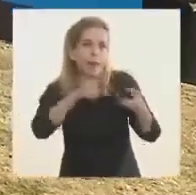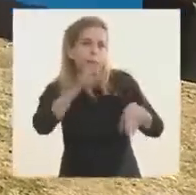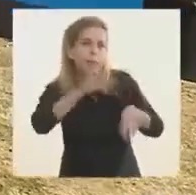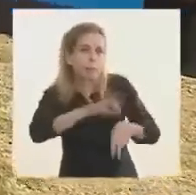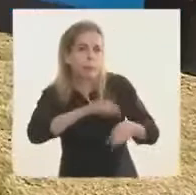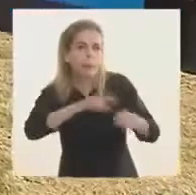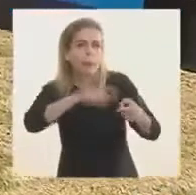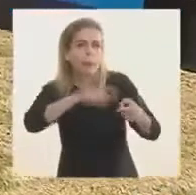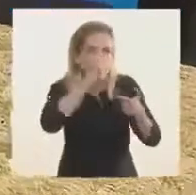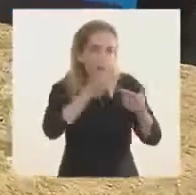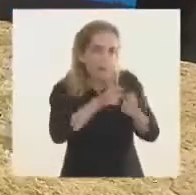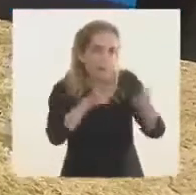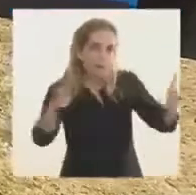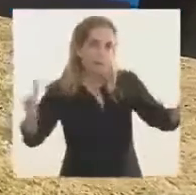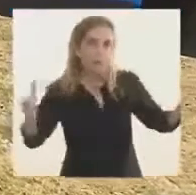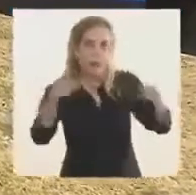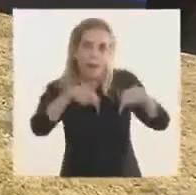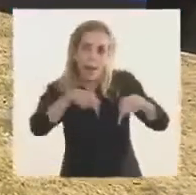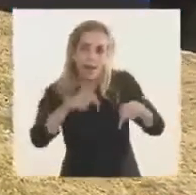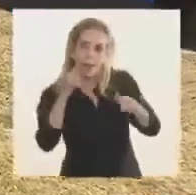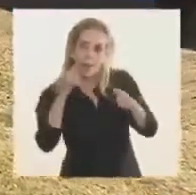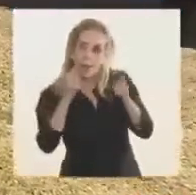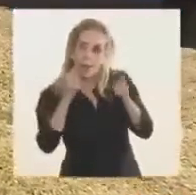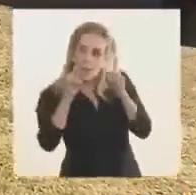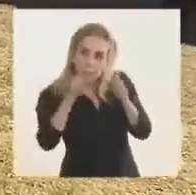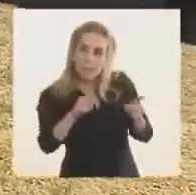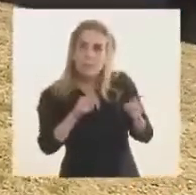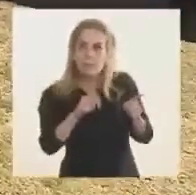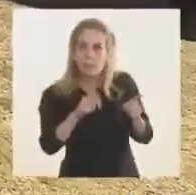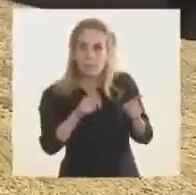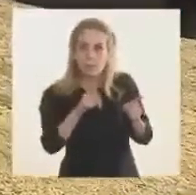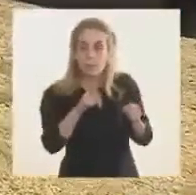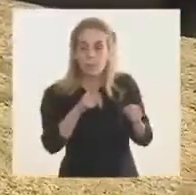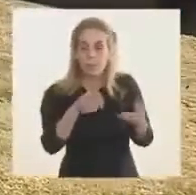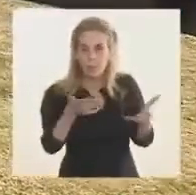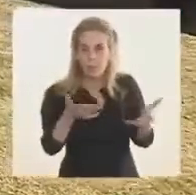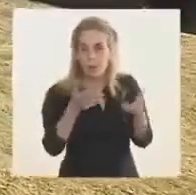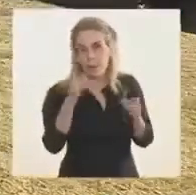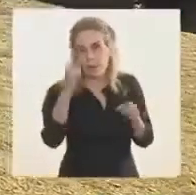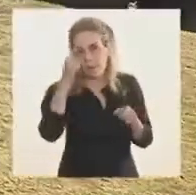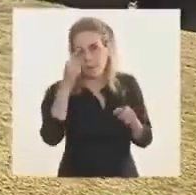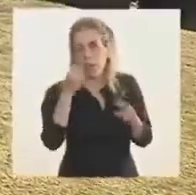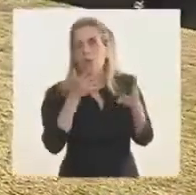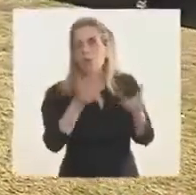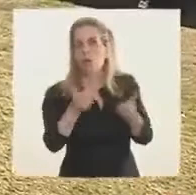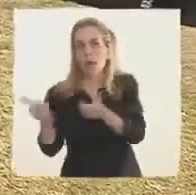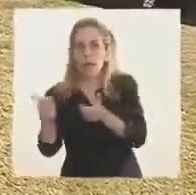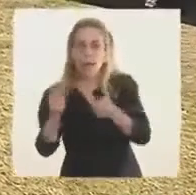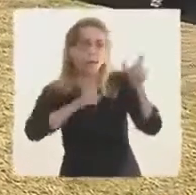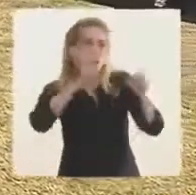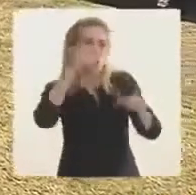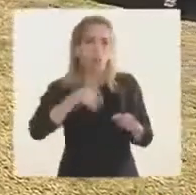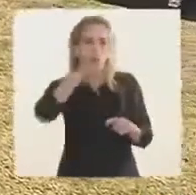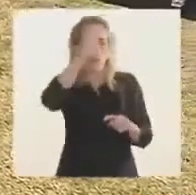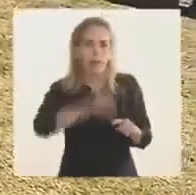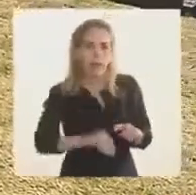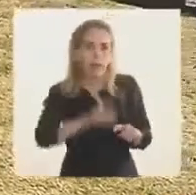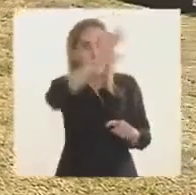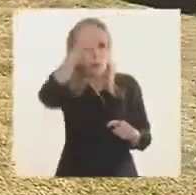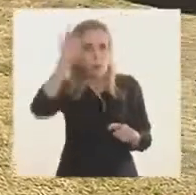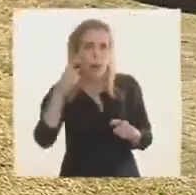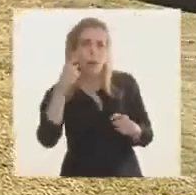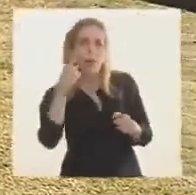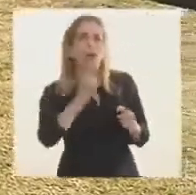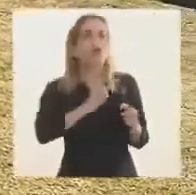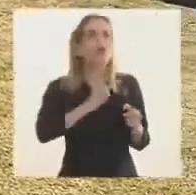de situaciones, y todo eso estamos reforzándolo también con una solidaridad de todo el país para el lugar que más lo